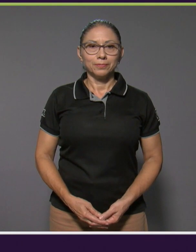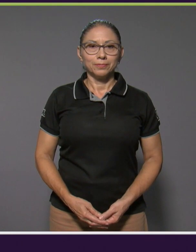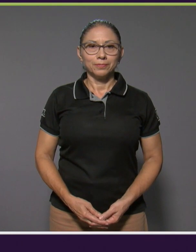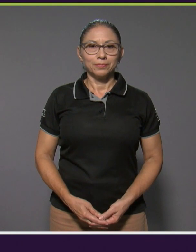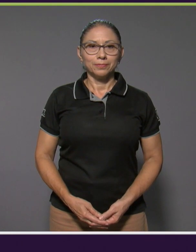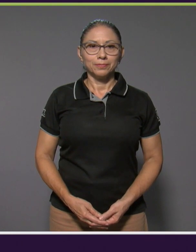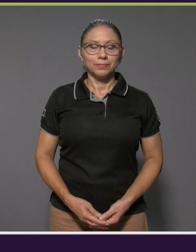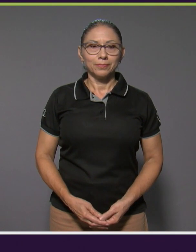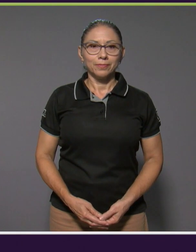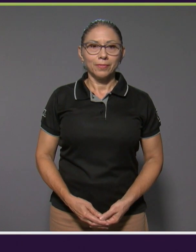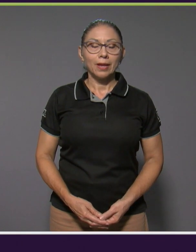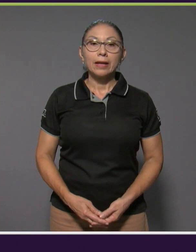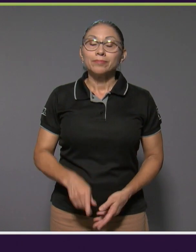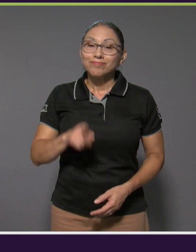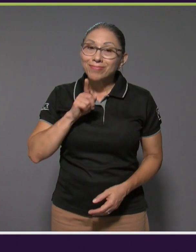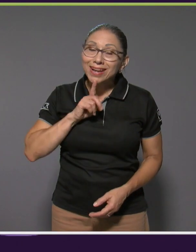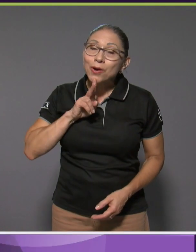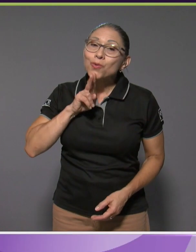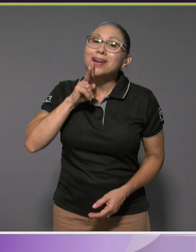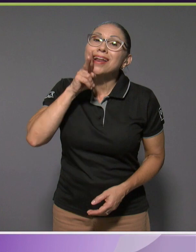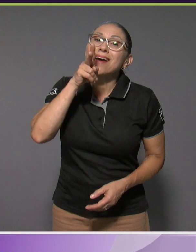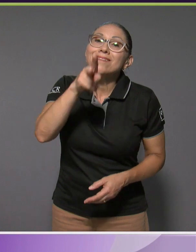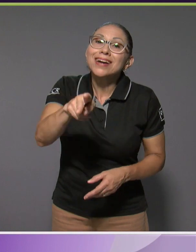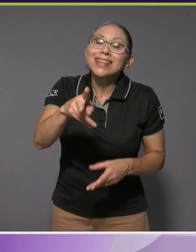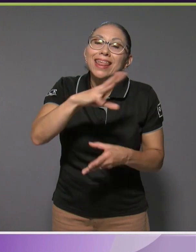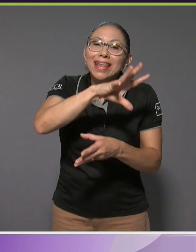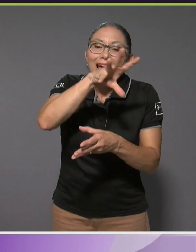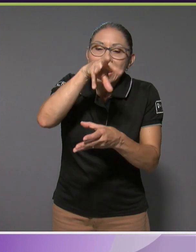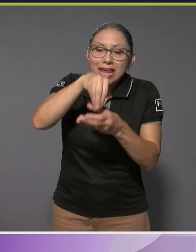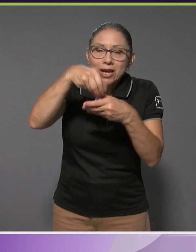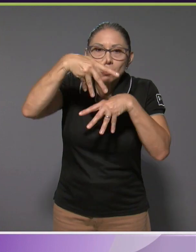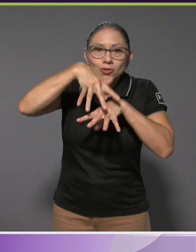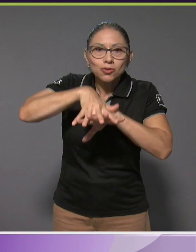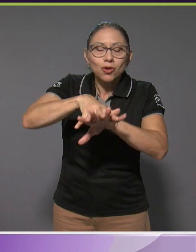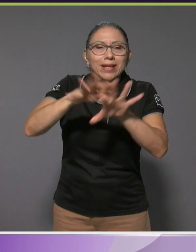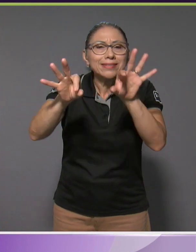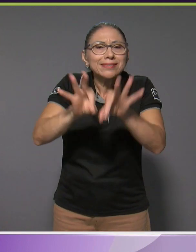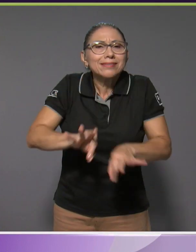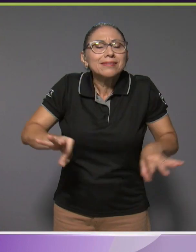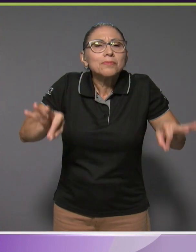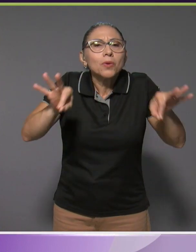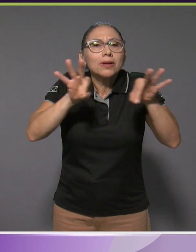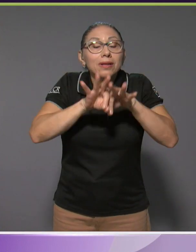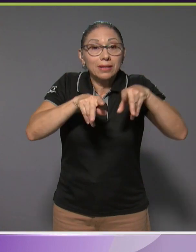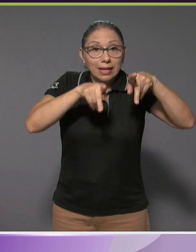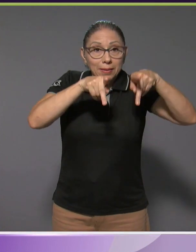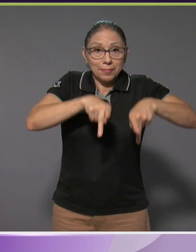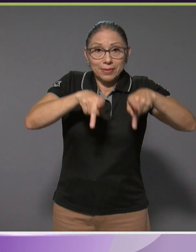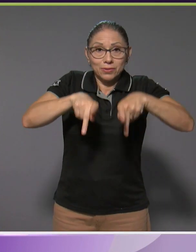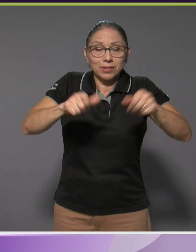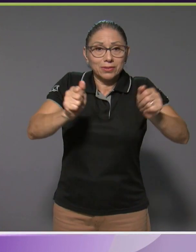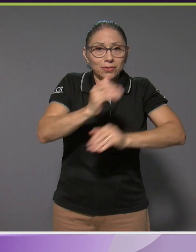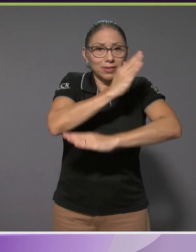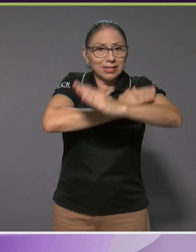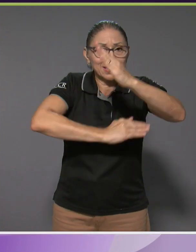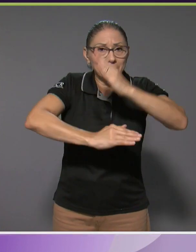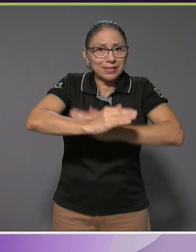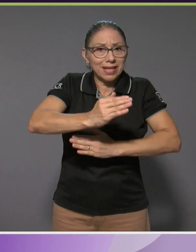Para una verdadera inclusión, es importante la interacción de las personas con discapacidad